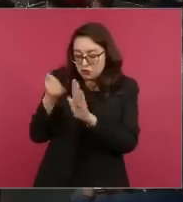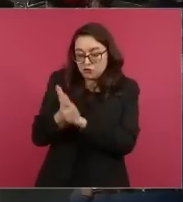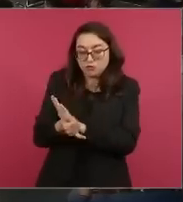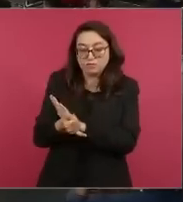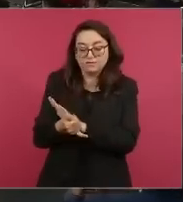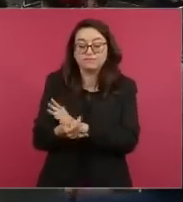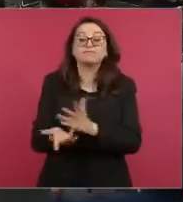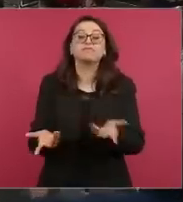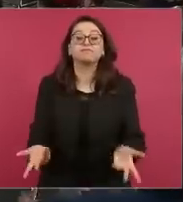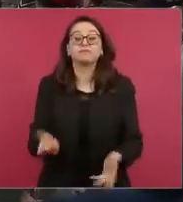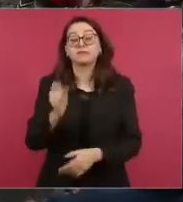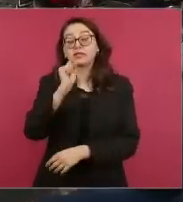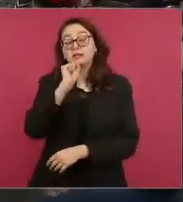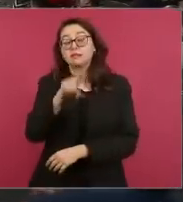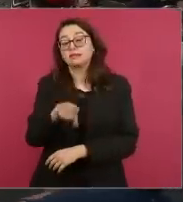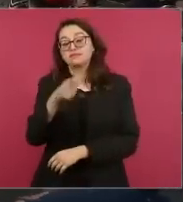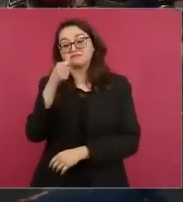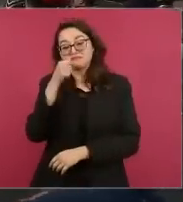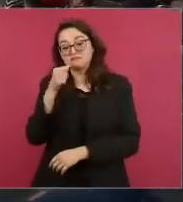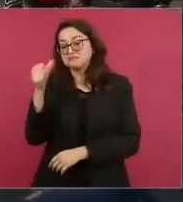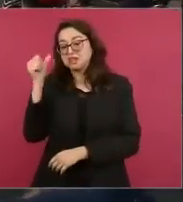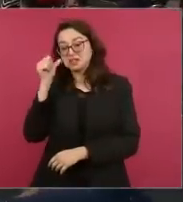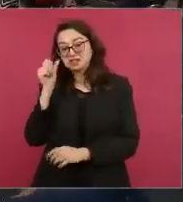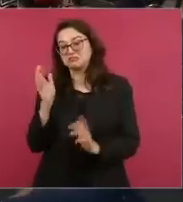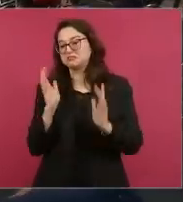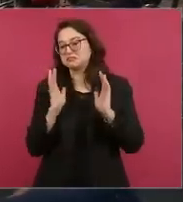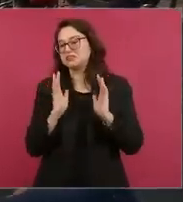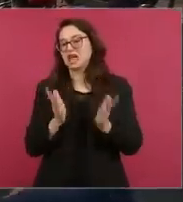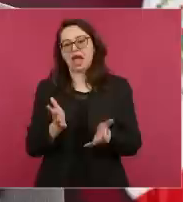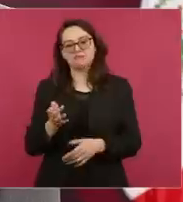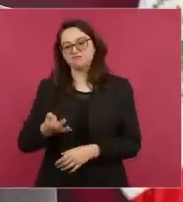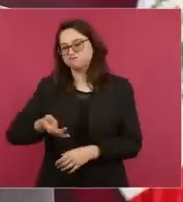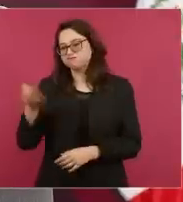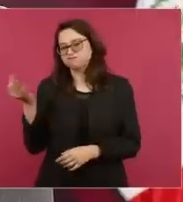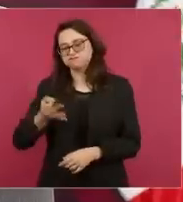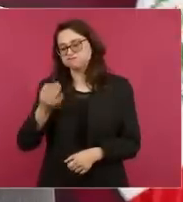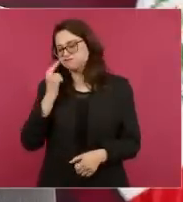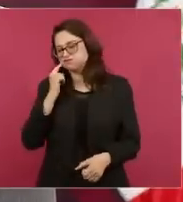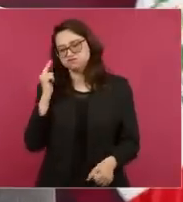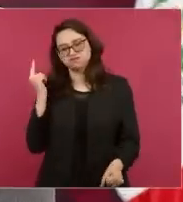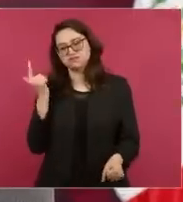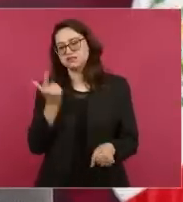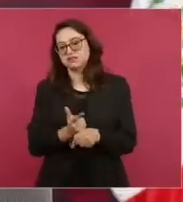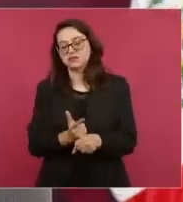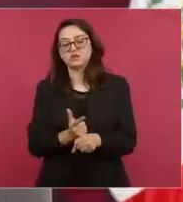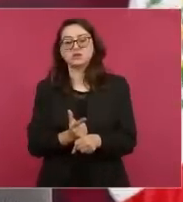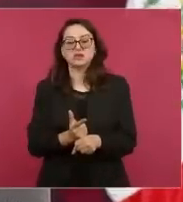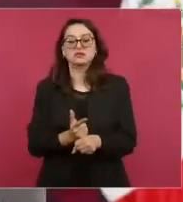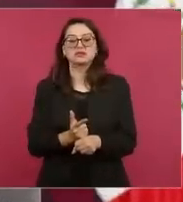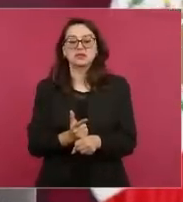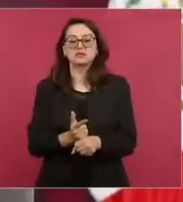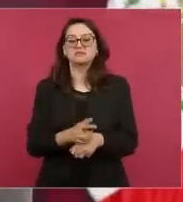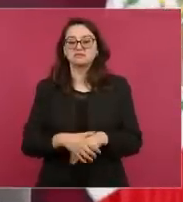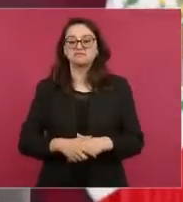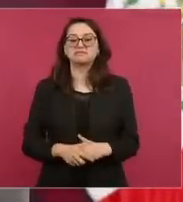que actuamos bien